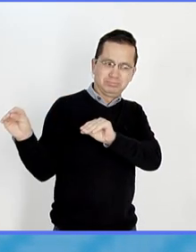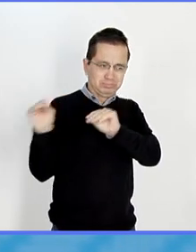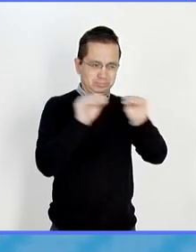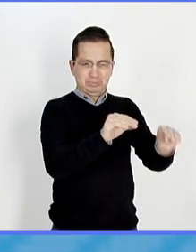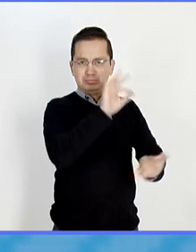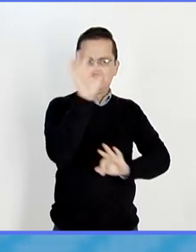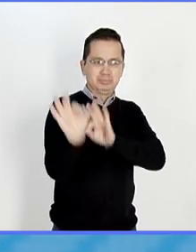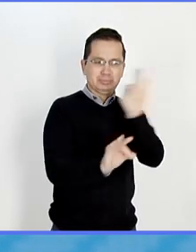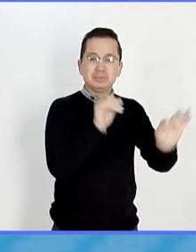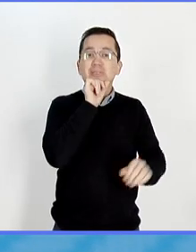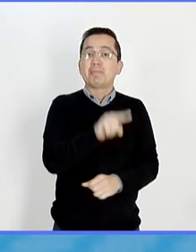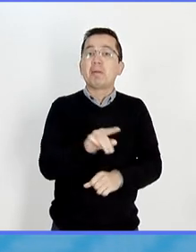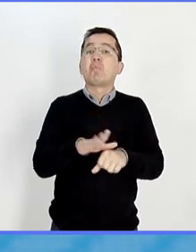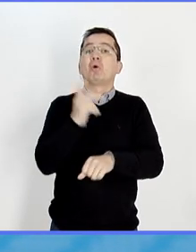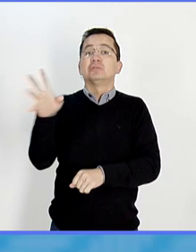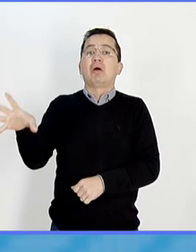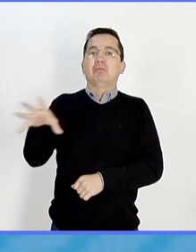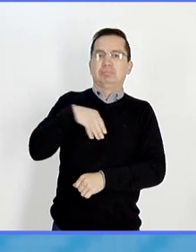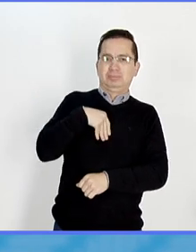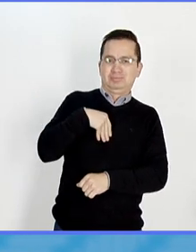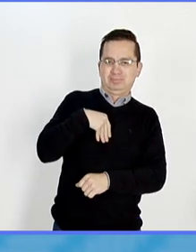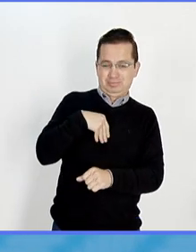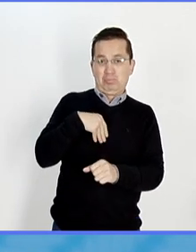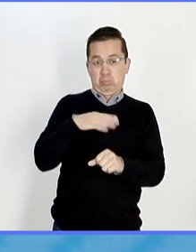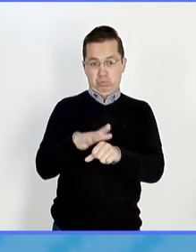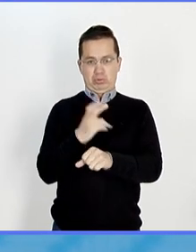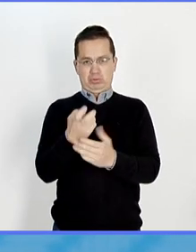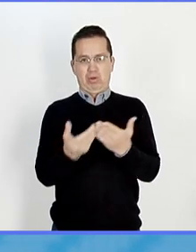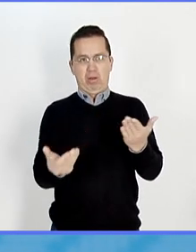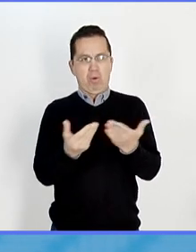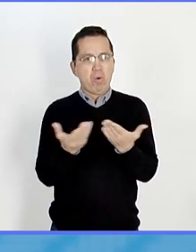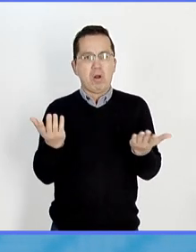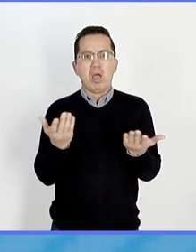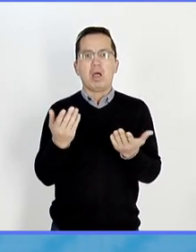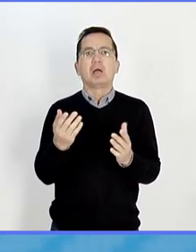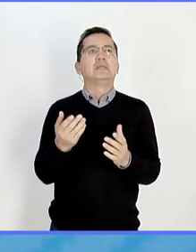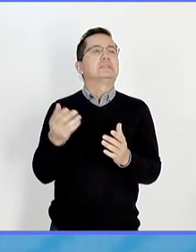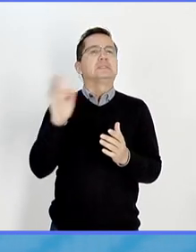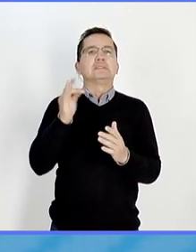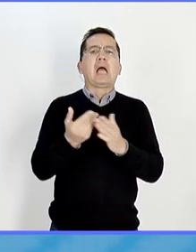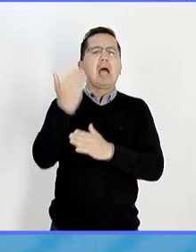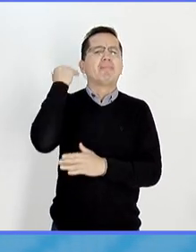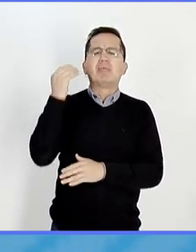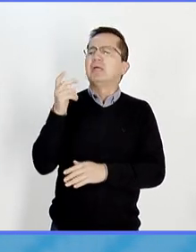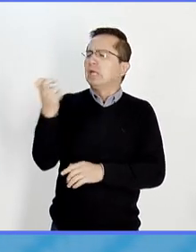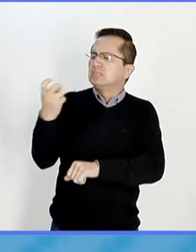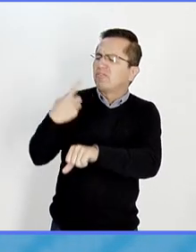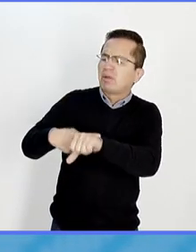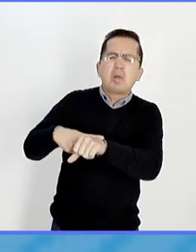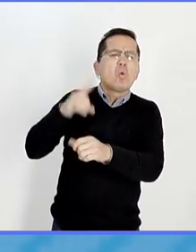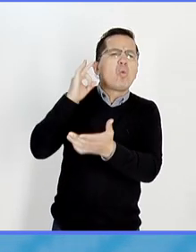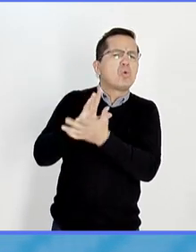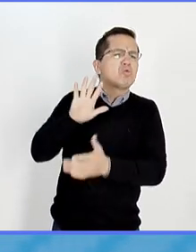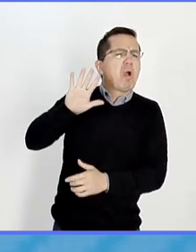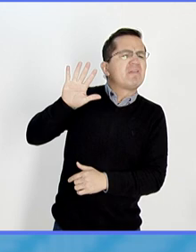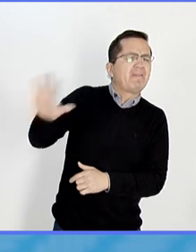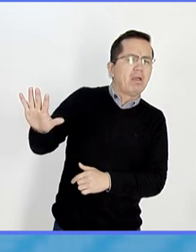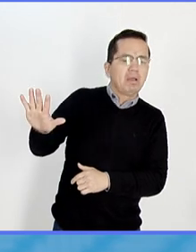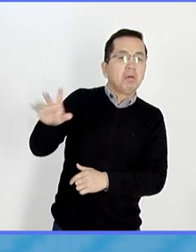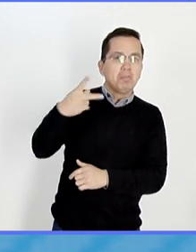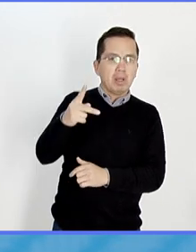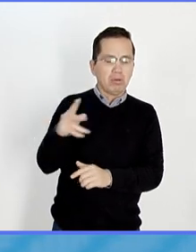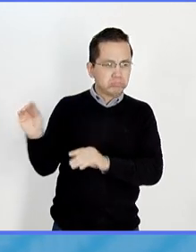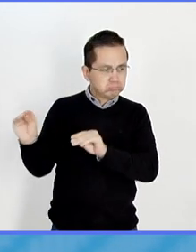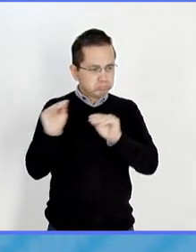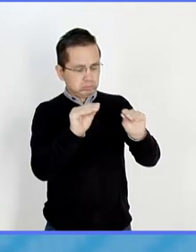enfermedades que solo se veían en una cierta franja, digamos, climática del mundo, ahora se están expandiendo